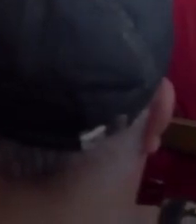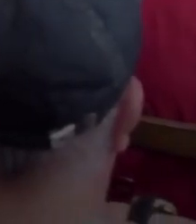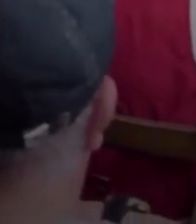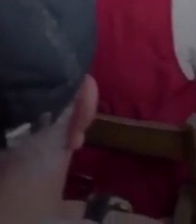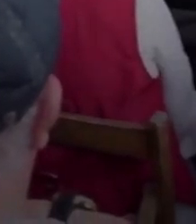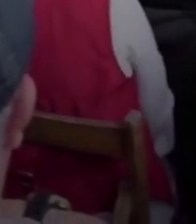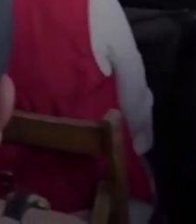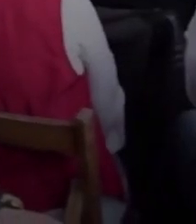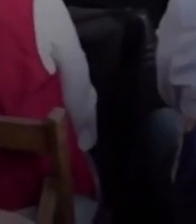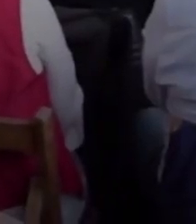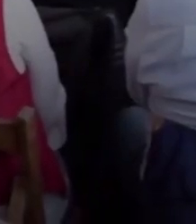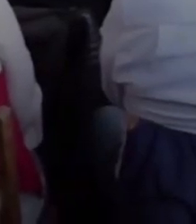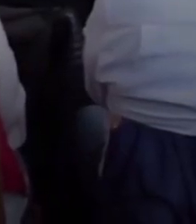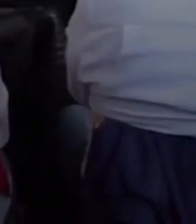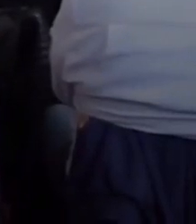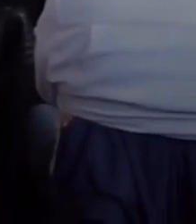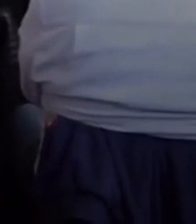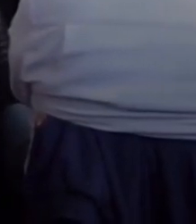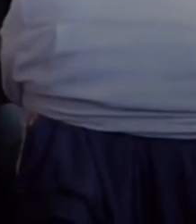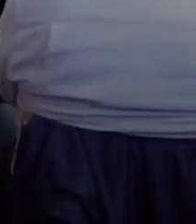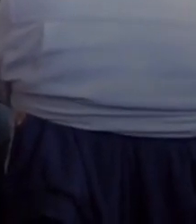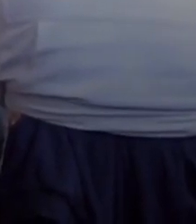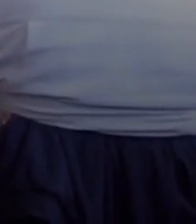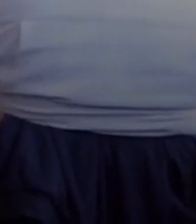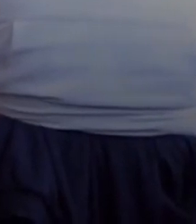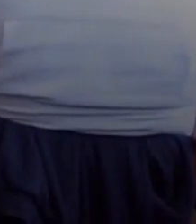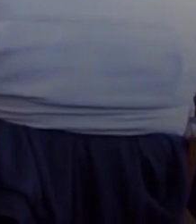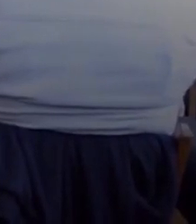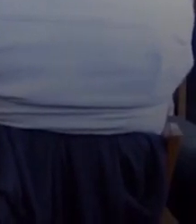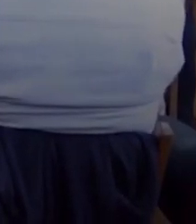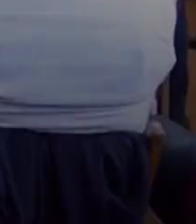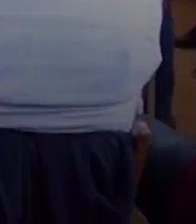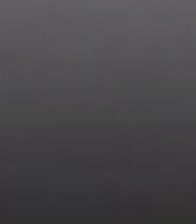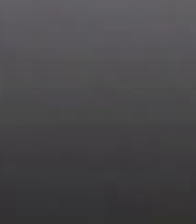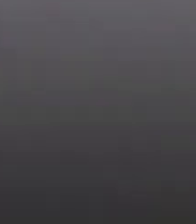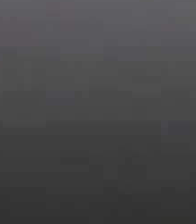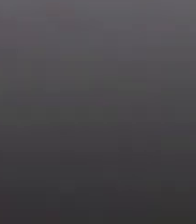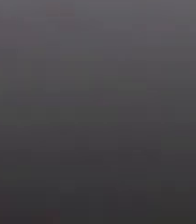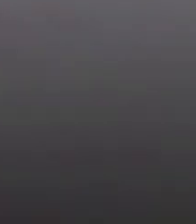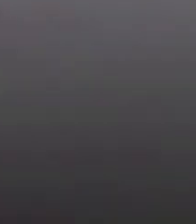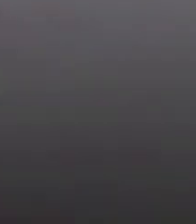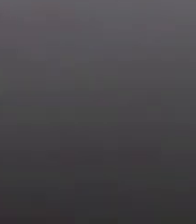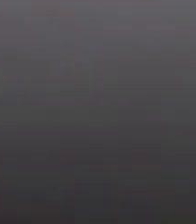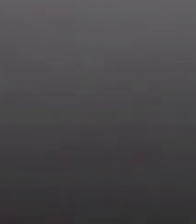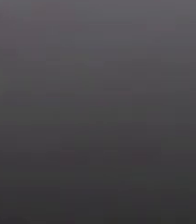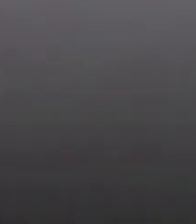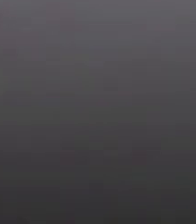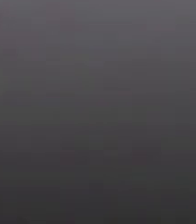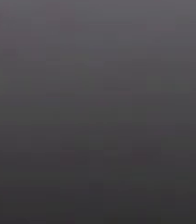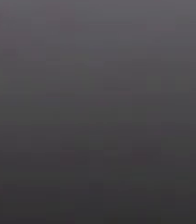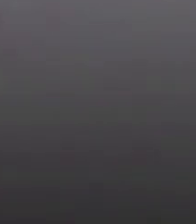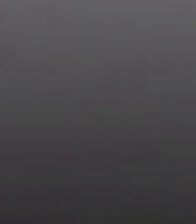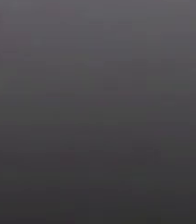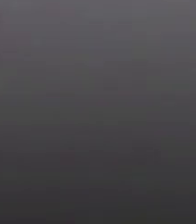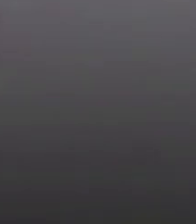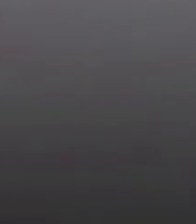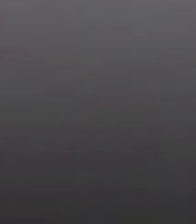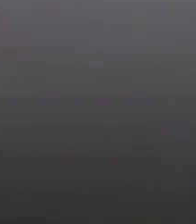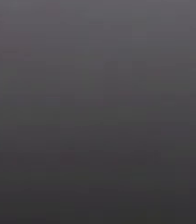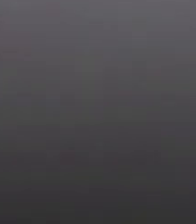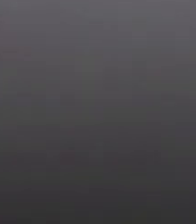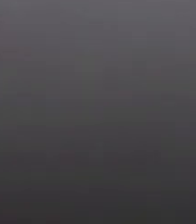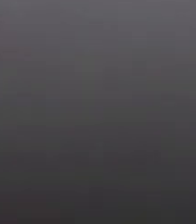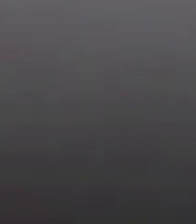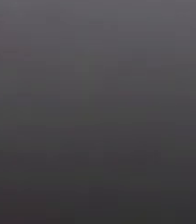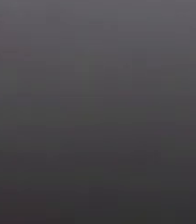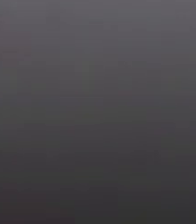martillo, que son algo más que un símbolo para levantar el puño y cantarla internacional. Detrás de este símbolo está la historia